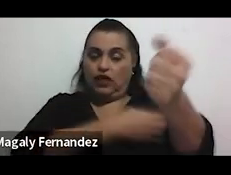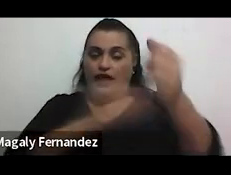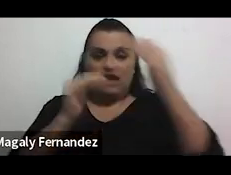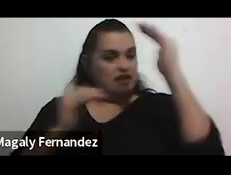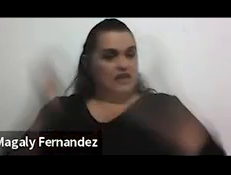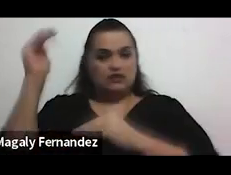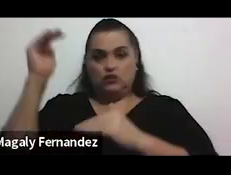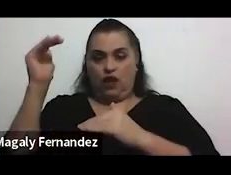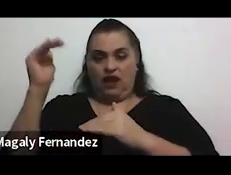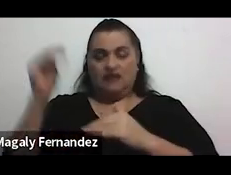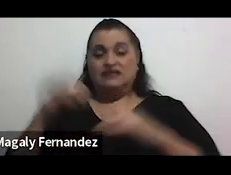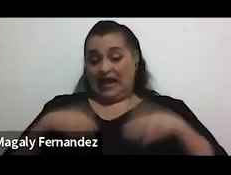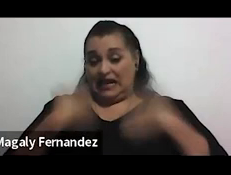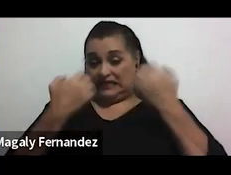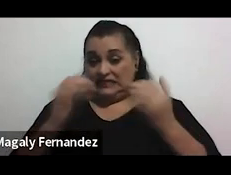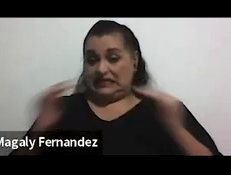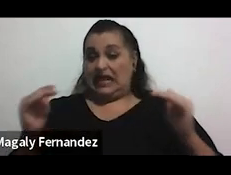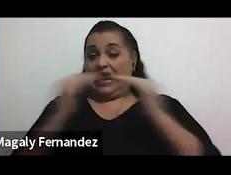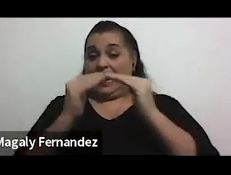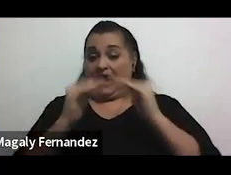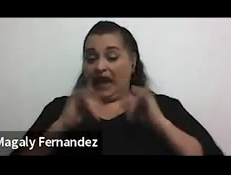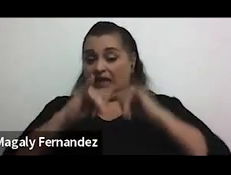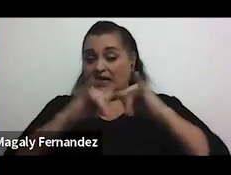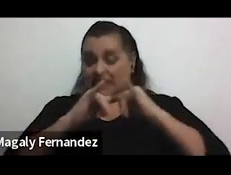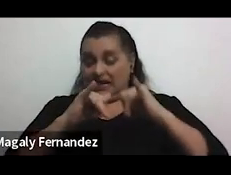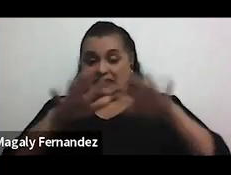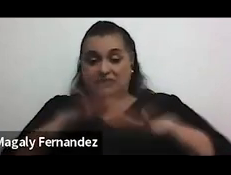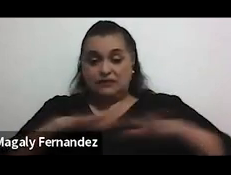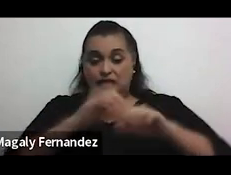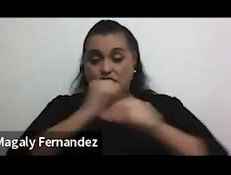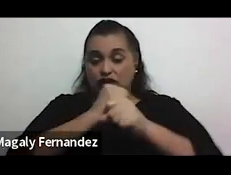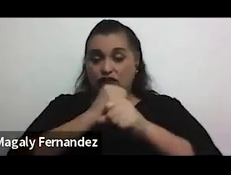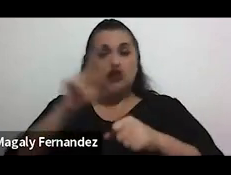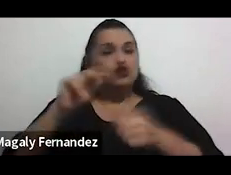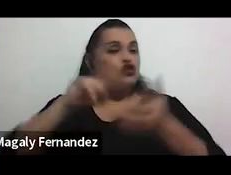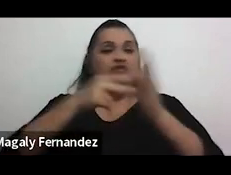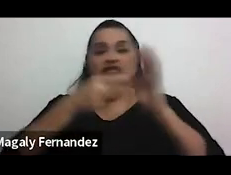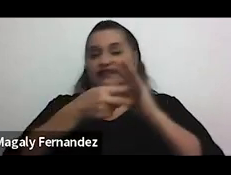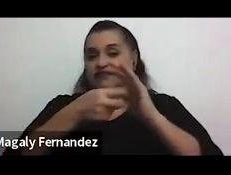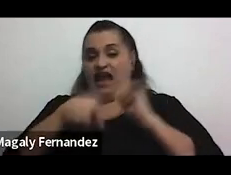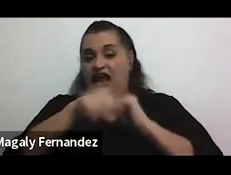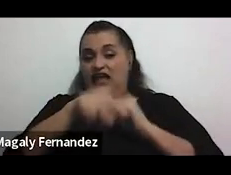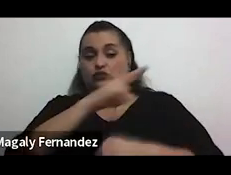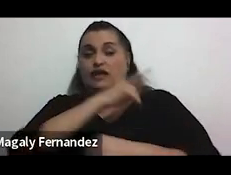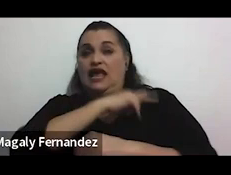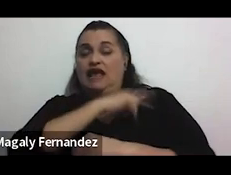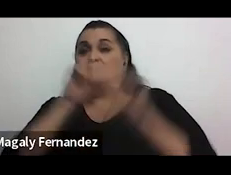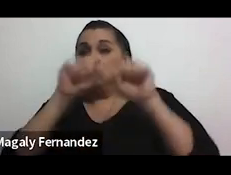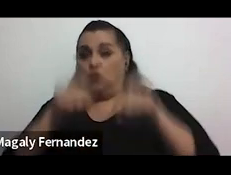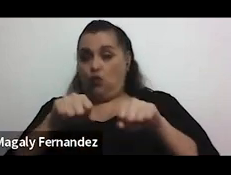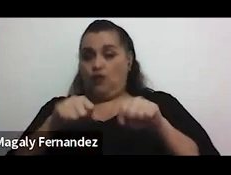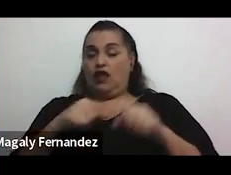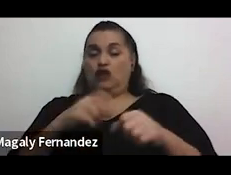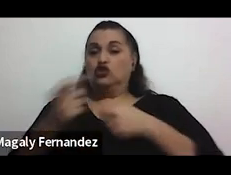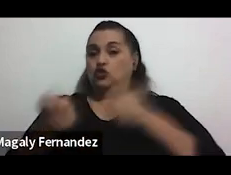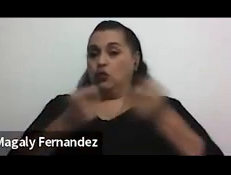existan jerarquías en un espacio de trabajo no es sinónimo a que esas jerarquías pueden ejercer dominio poder